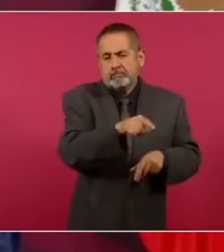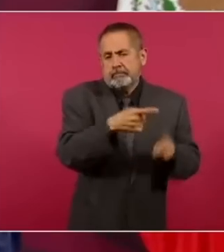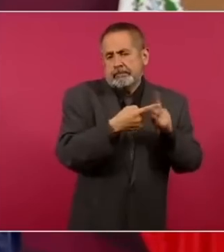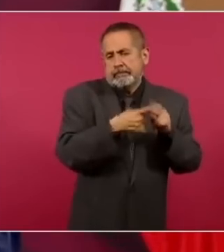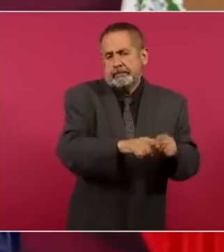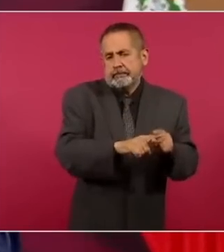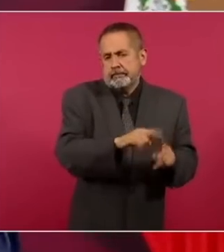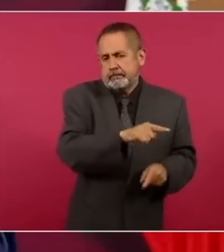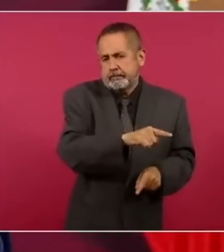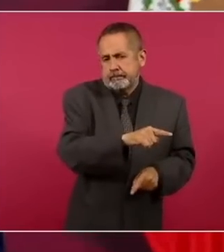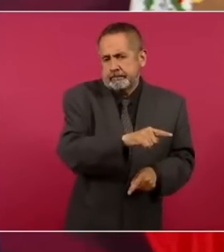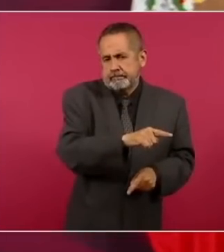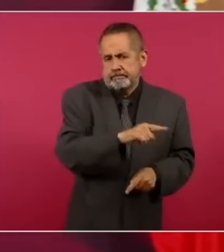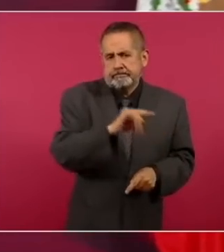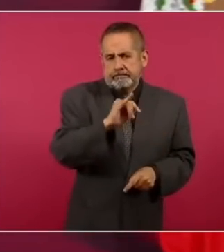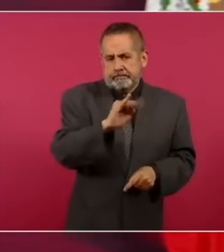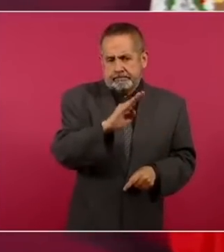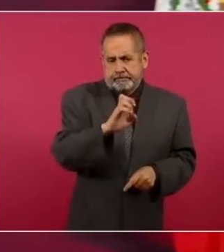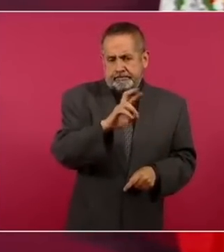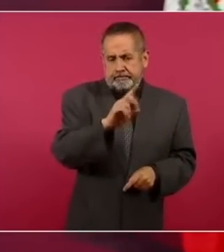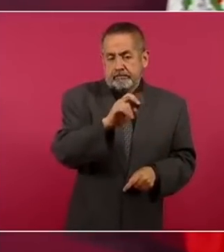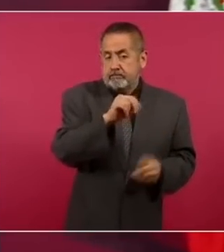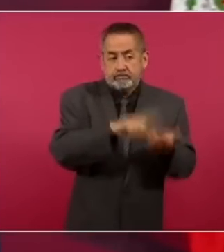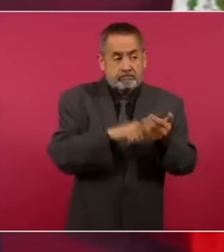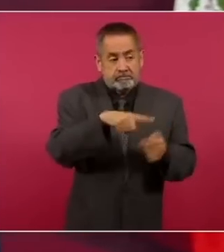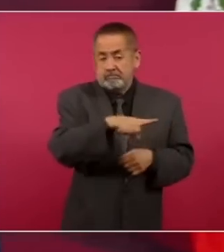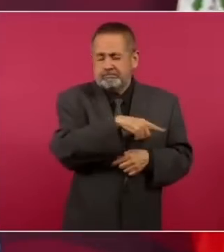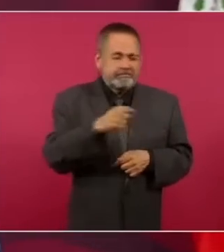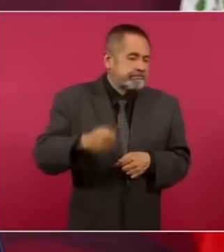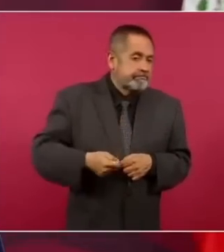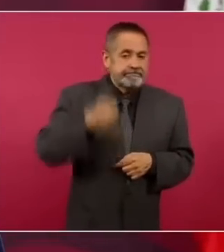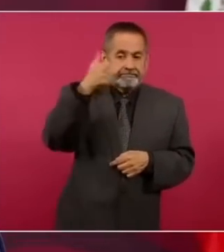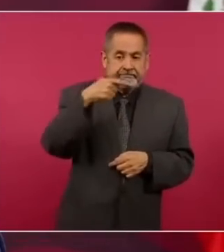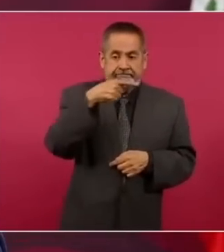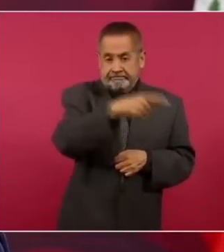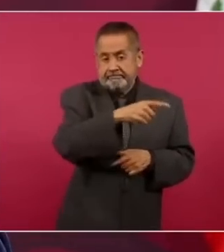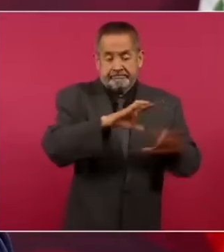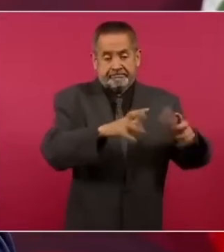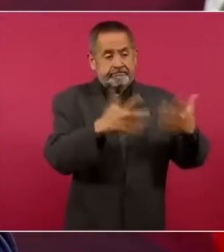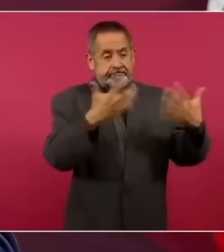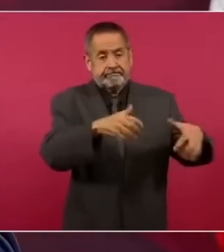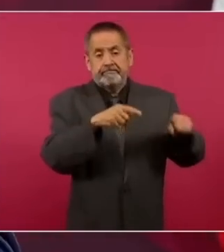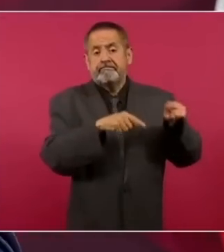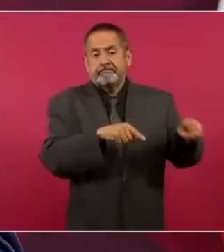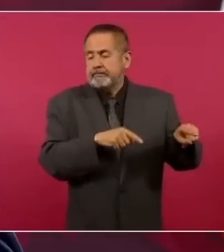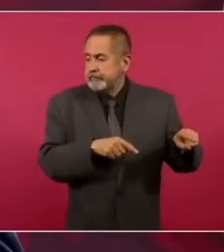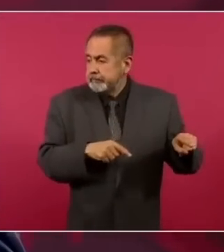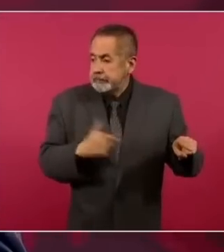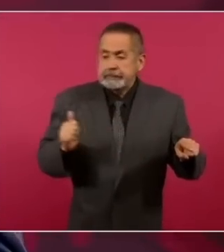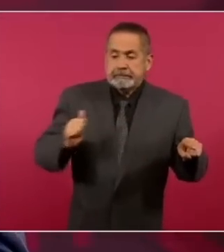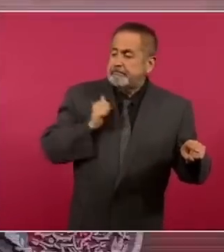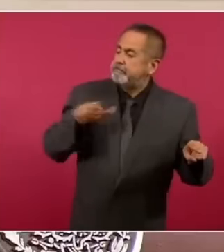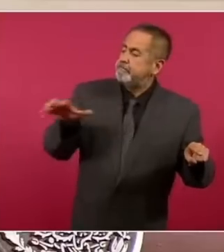Es de las primeras empresas que